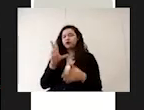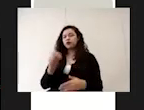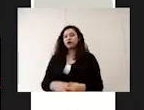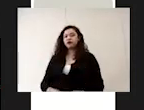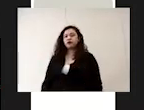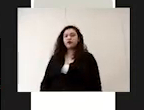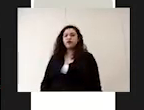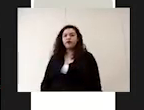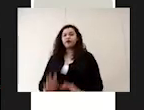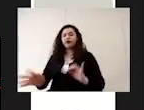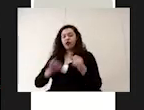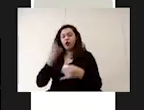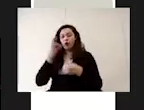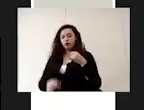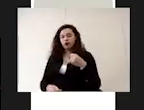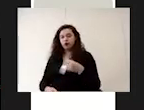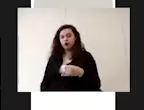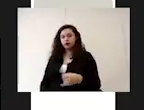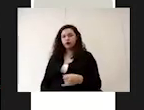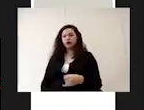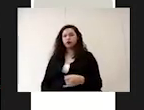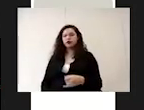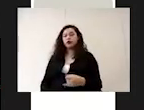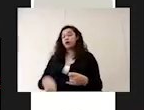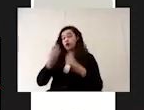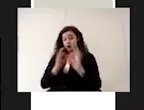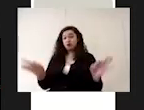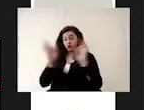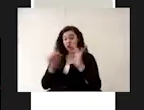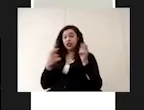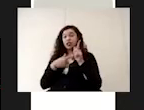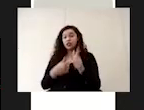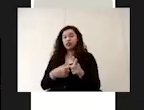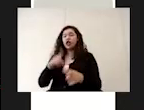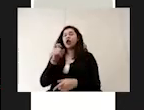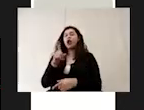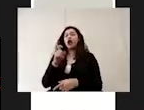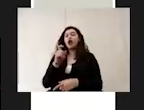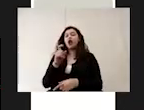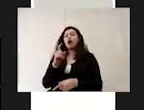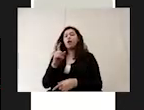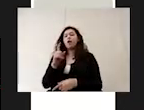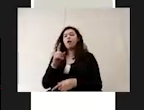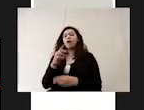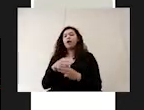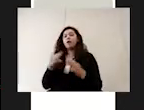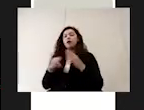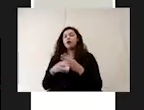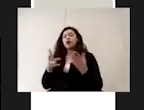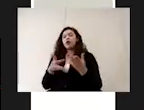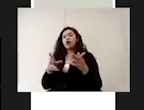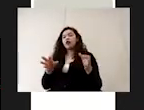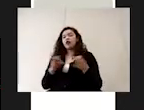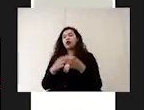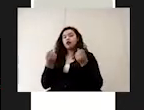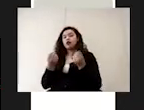y por último y no menos importante usar agua y materias primaseguras a